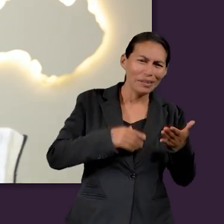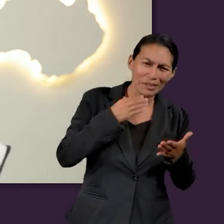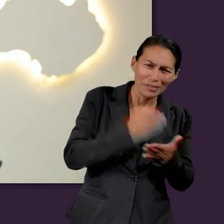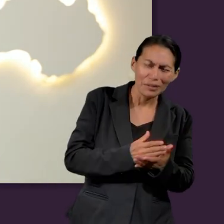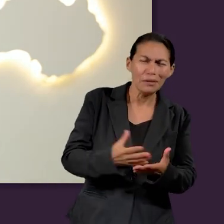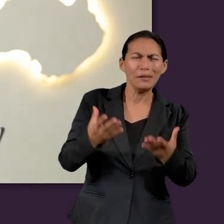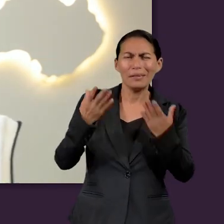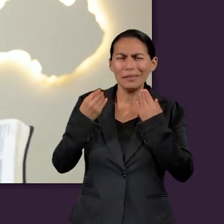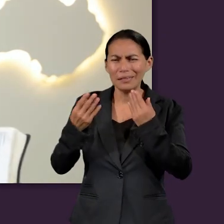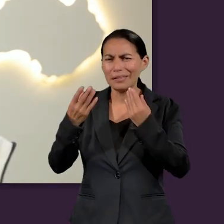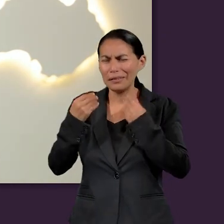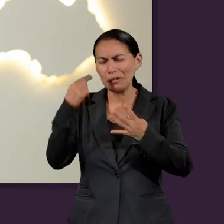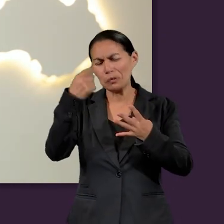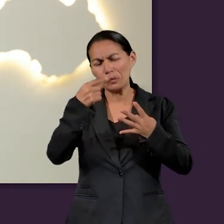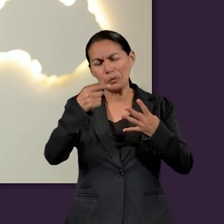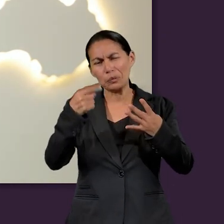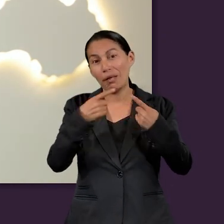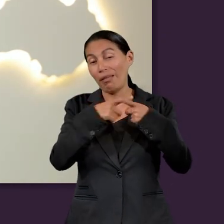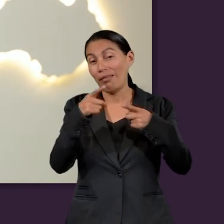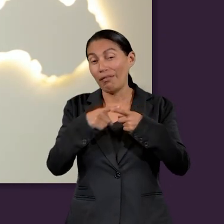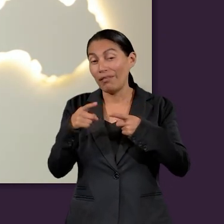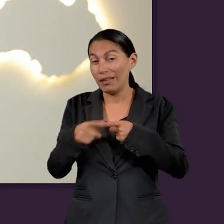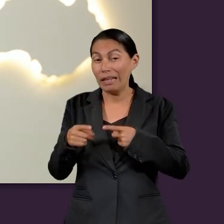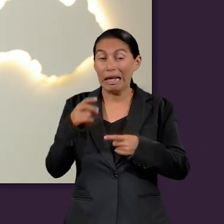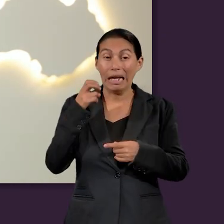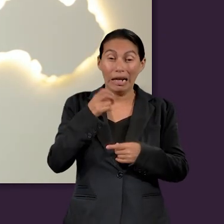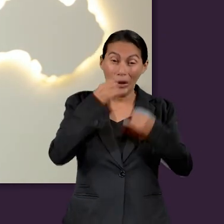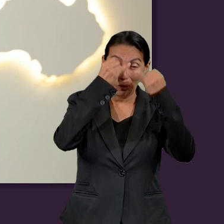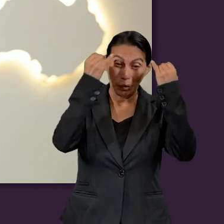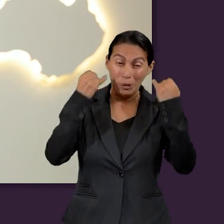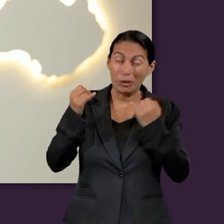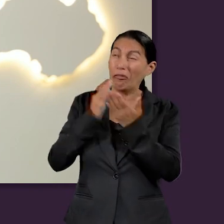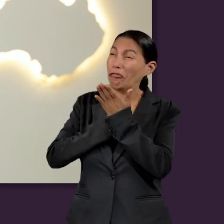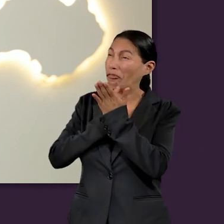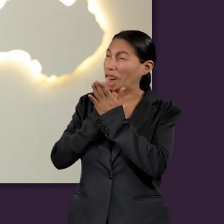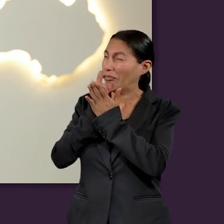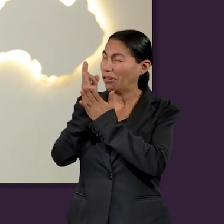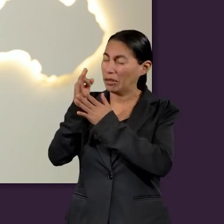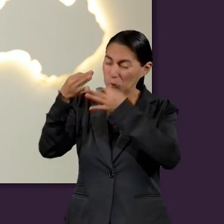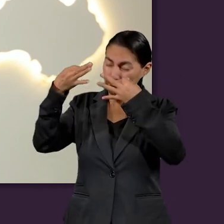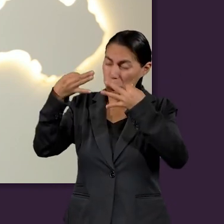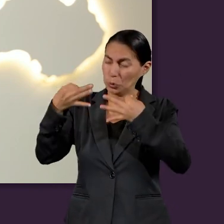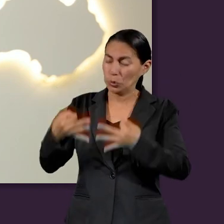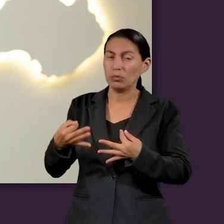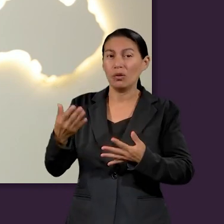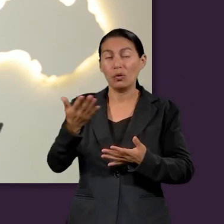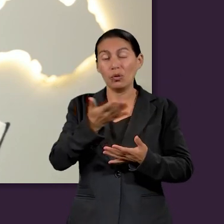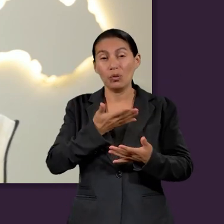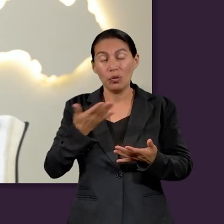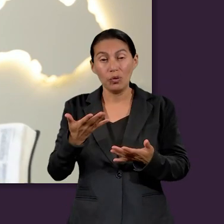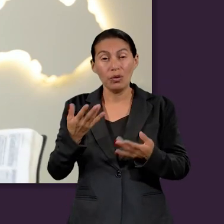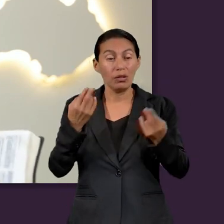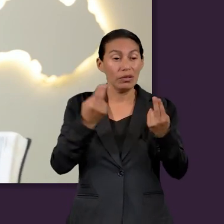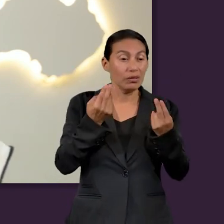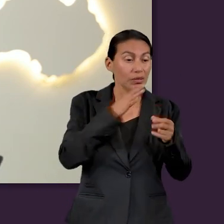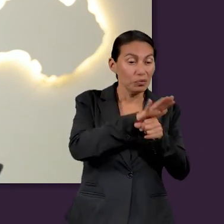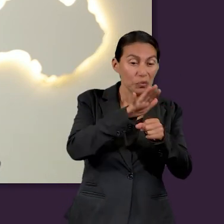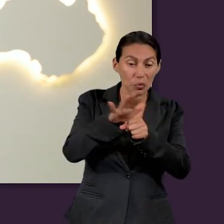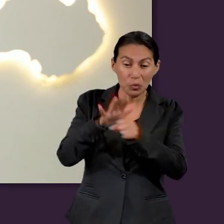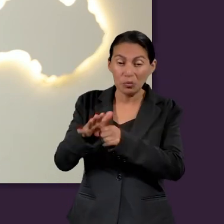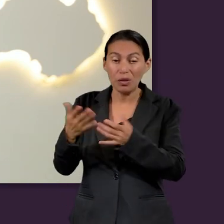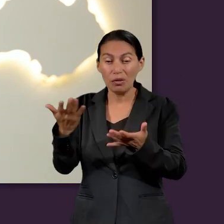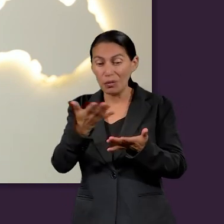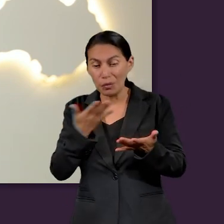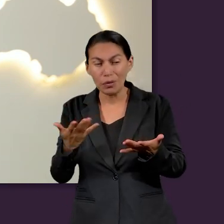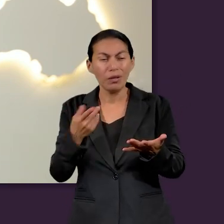Cuántas lecciones, cuánta enseñanza en todos los aspectos, su fidelidad, su provisión para